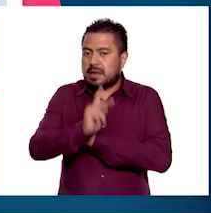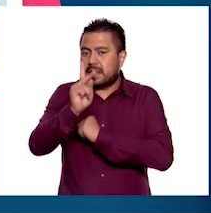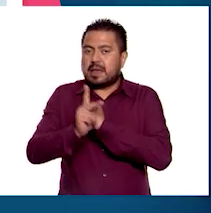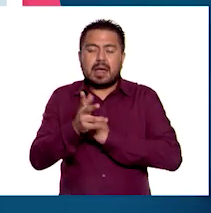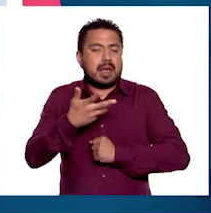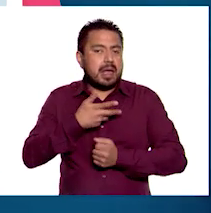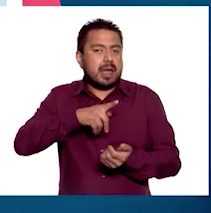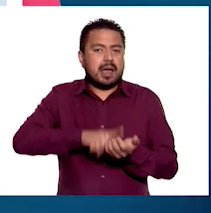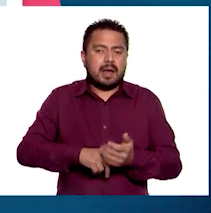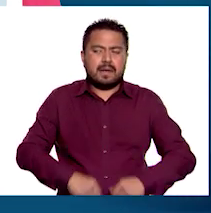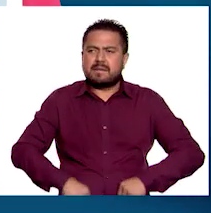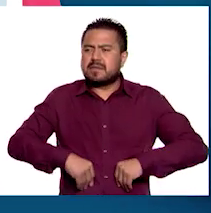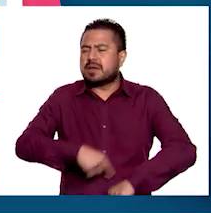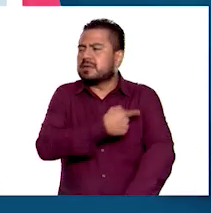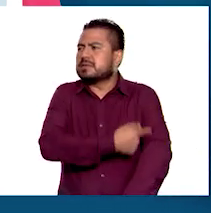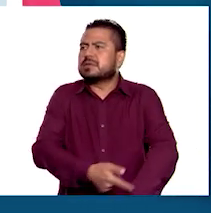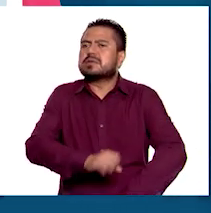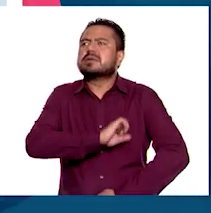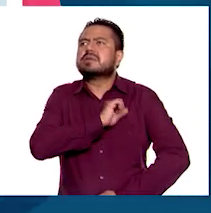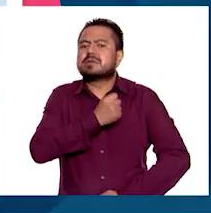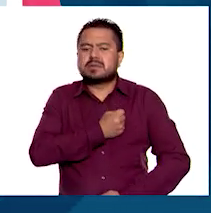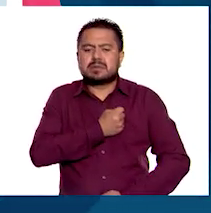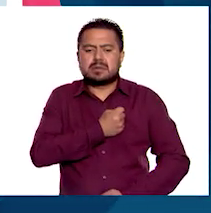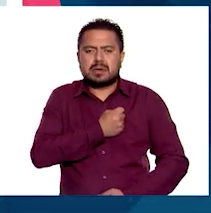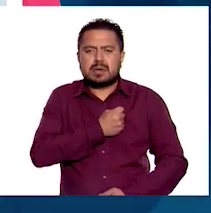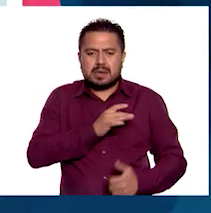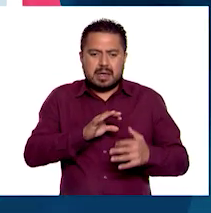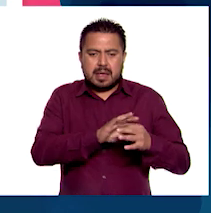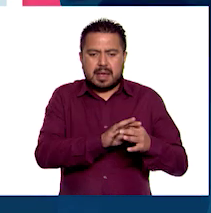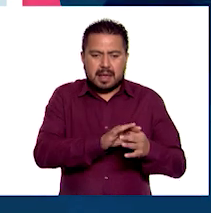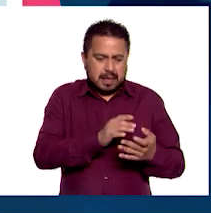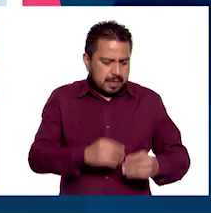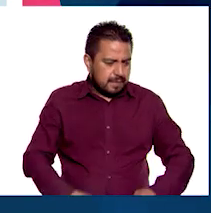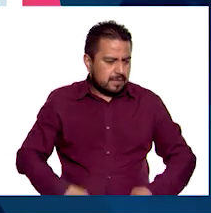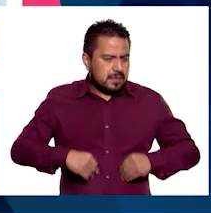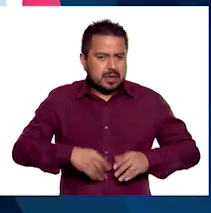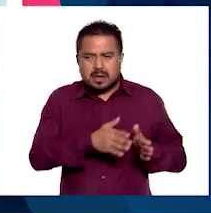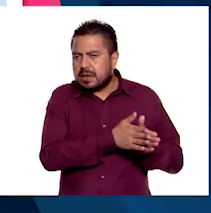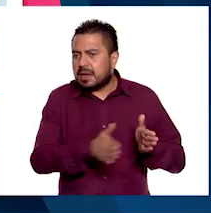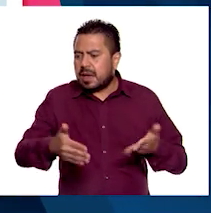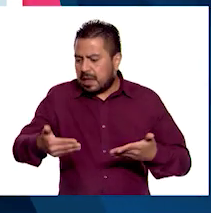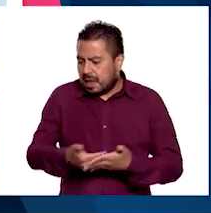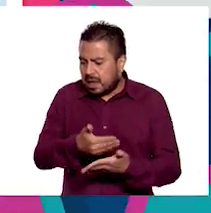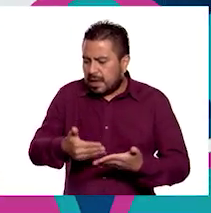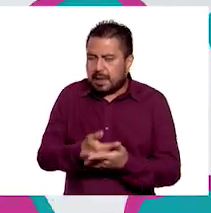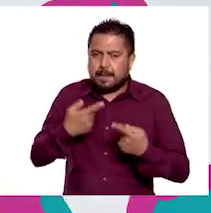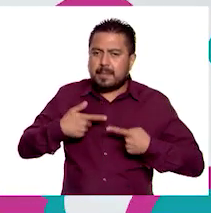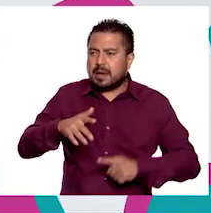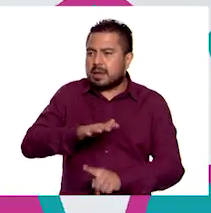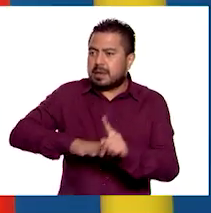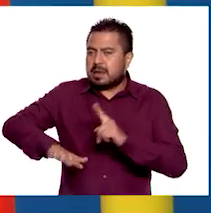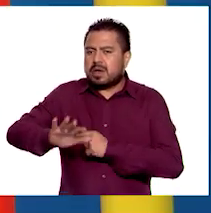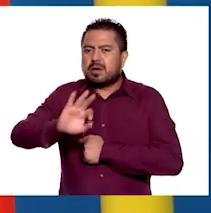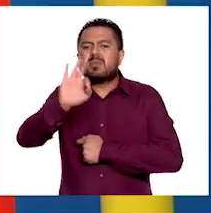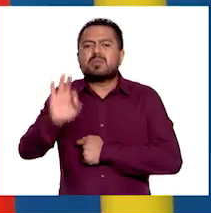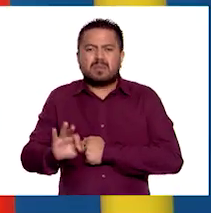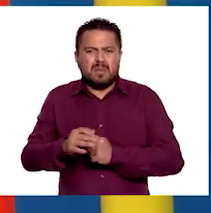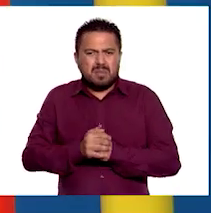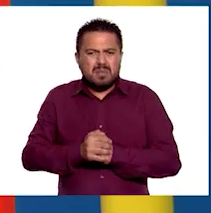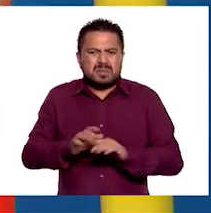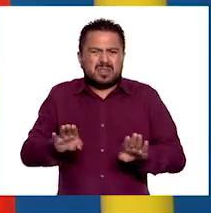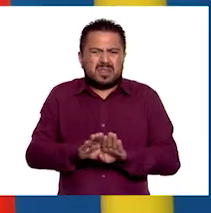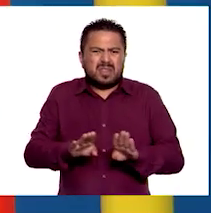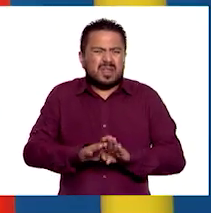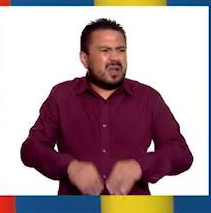una vida larga y saludable, se promedia la esperanza de vida al nacer que tienen sus habitantes. ¿Cómo que la